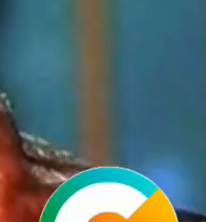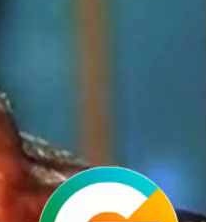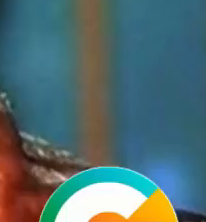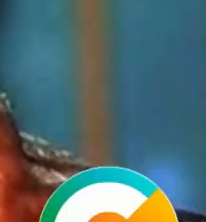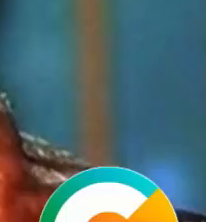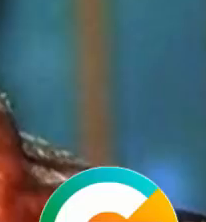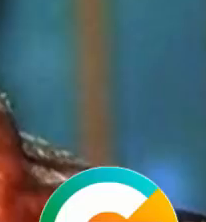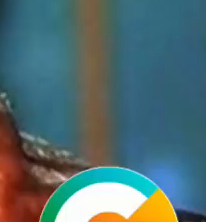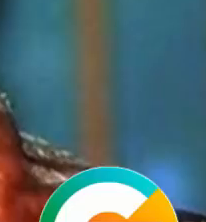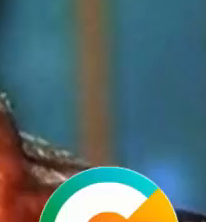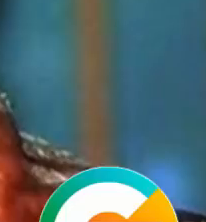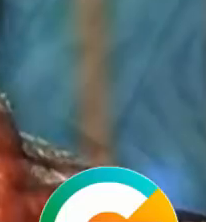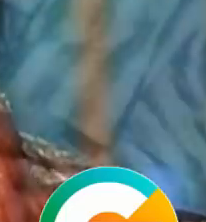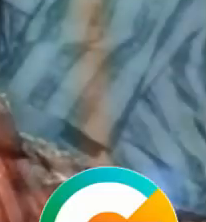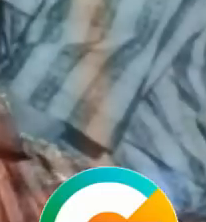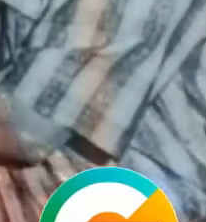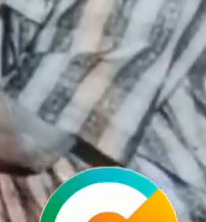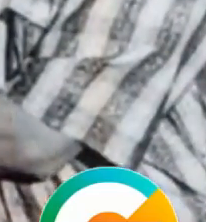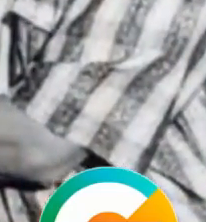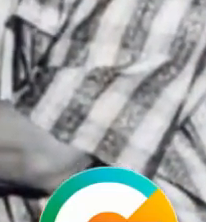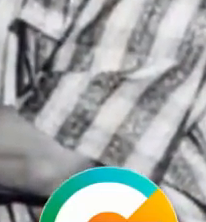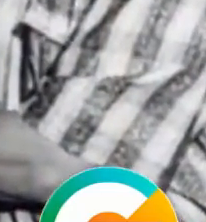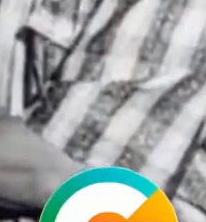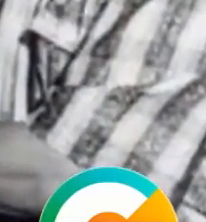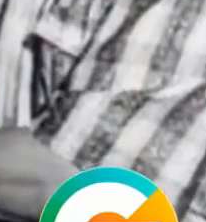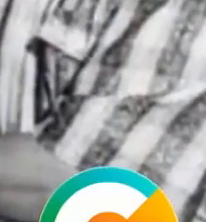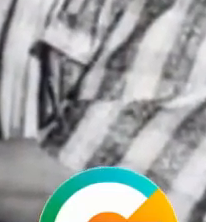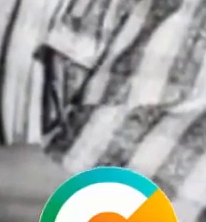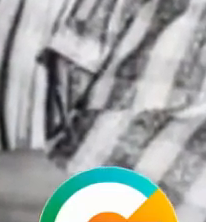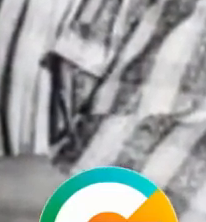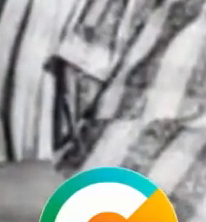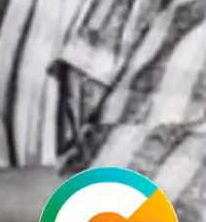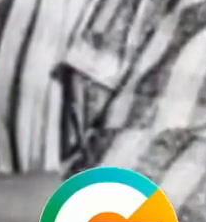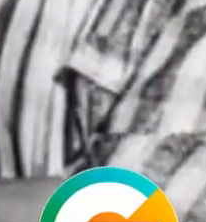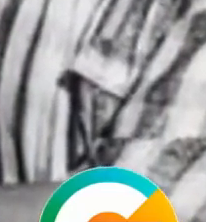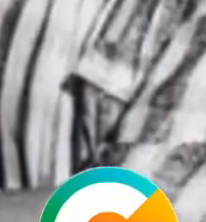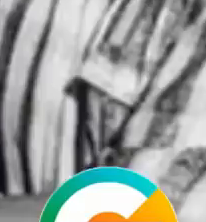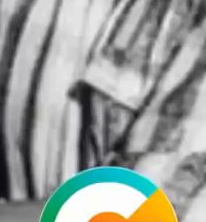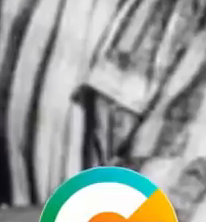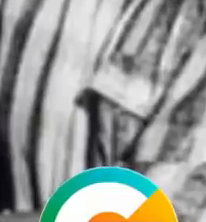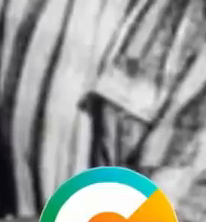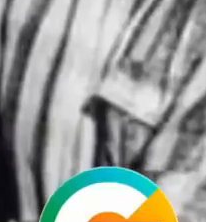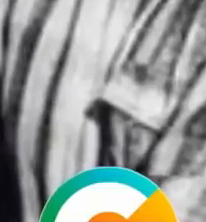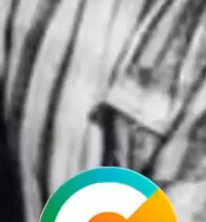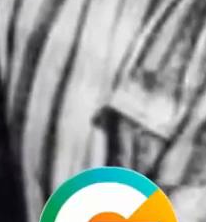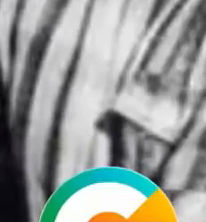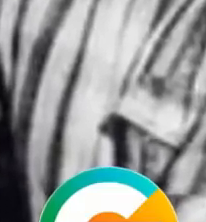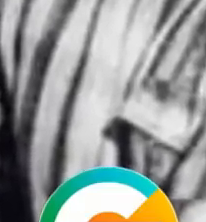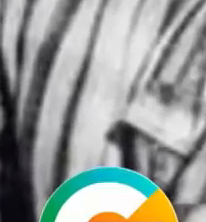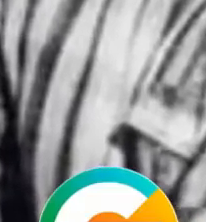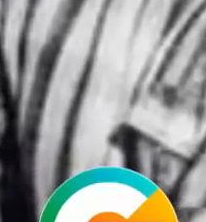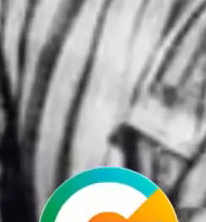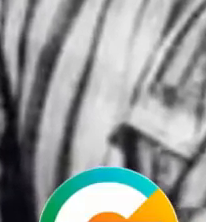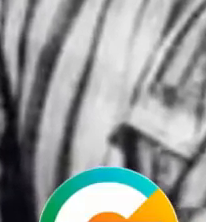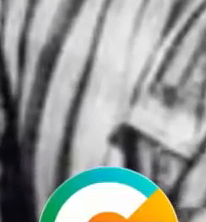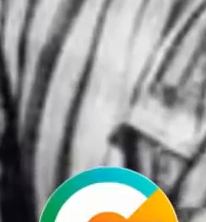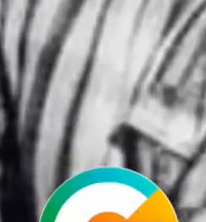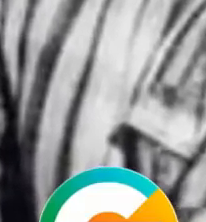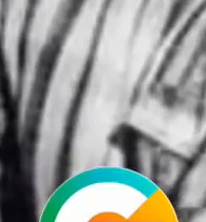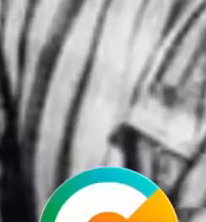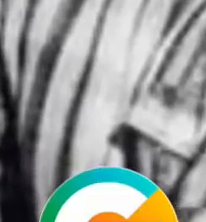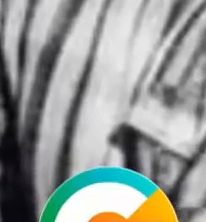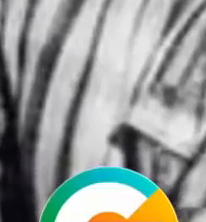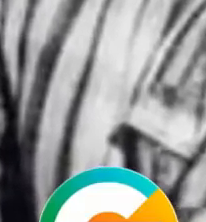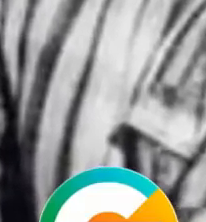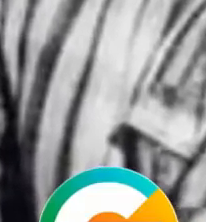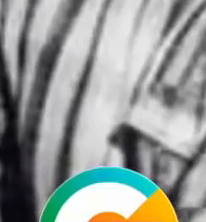carrera en derecho. Mario Aburto fue detenido el 23 de marzo de 1994 en Lomas Taurinas, Tijuana, al